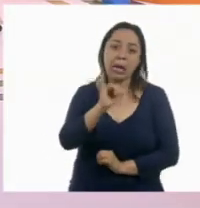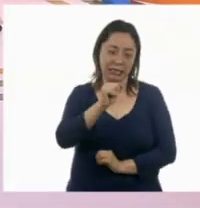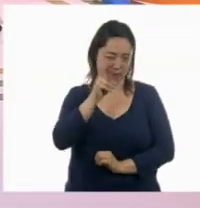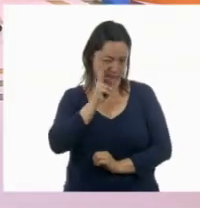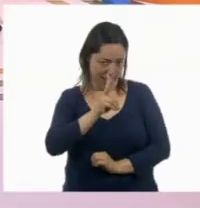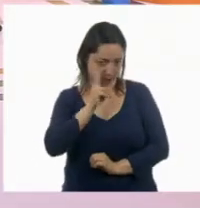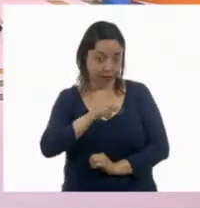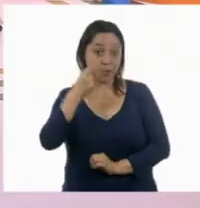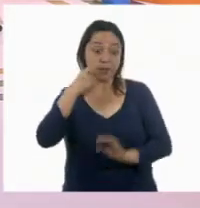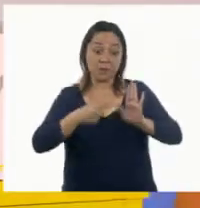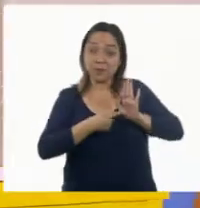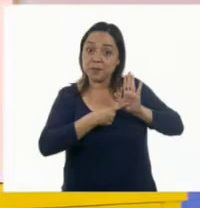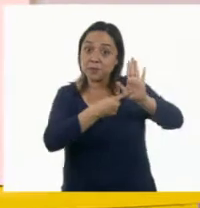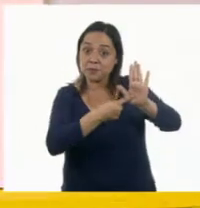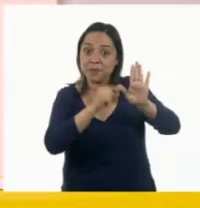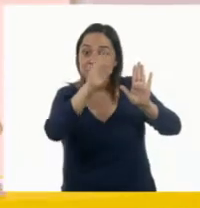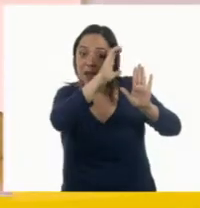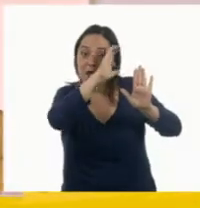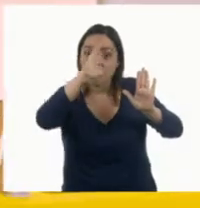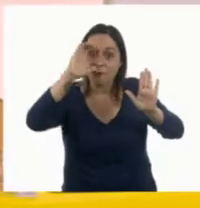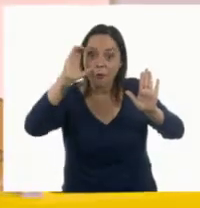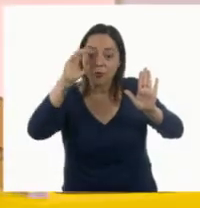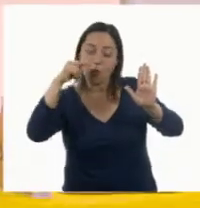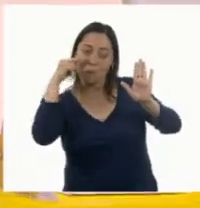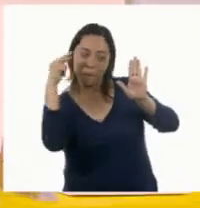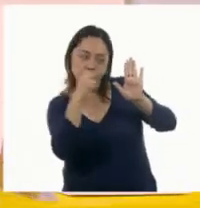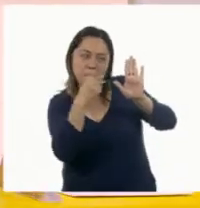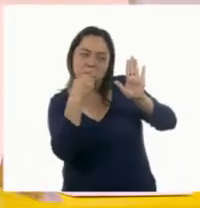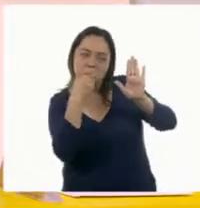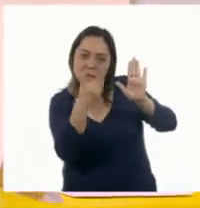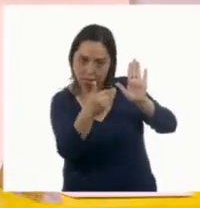Esta es la foto que mandó. Obsérvala bien.